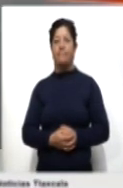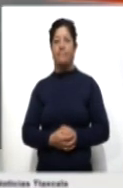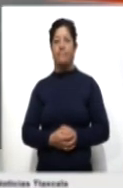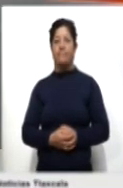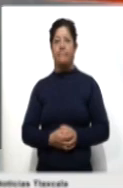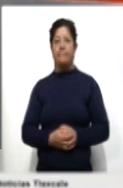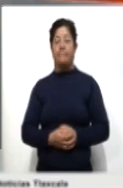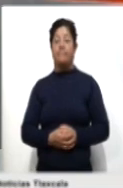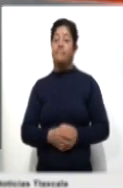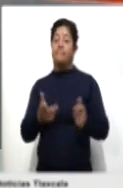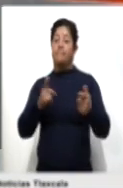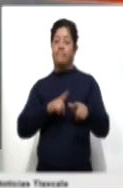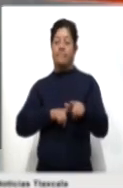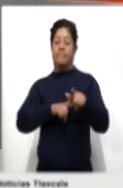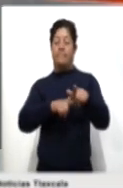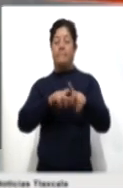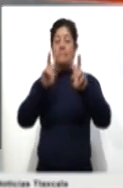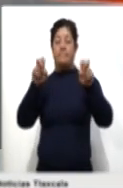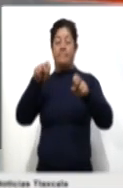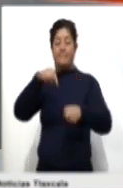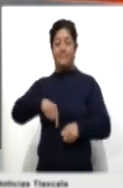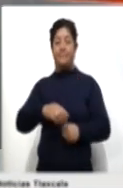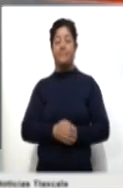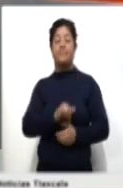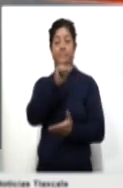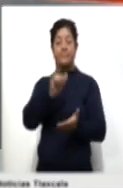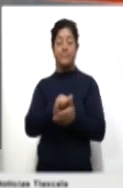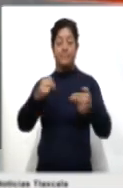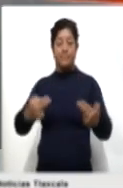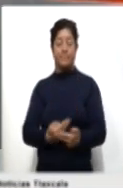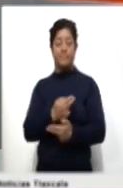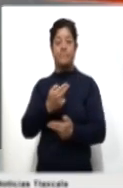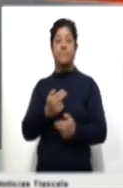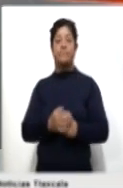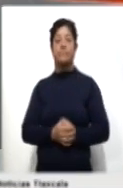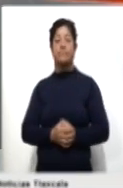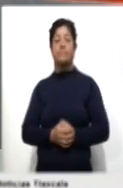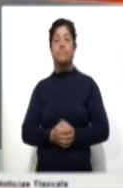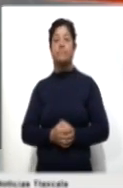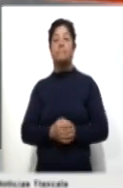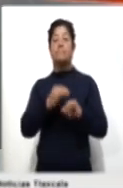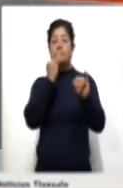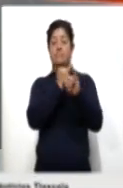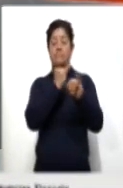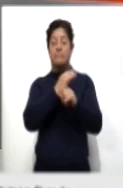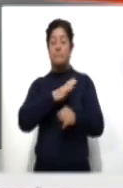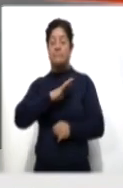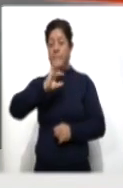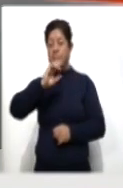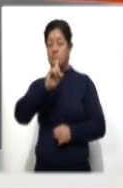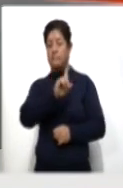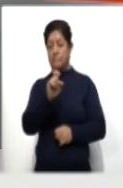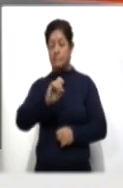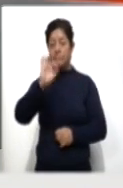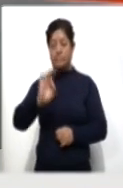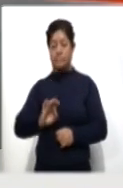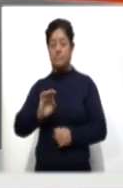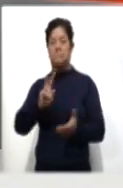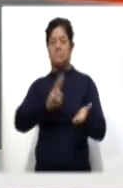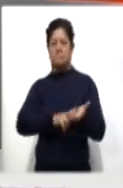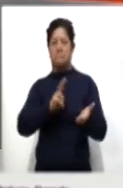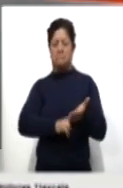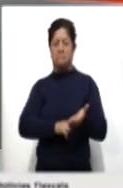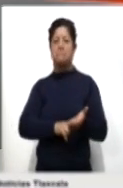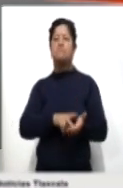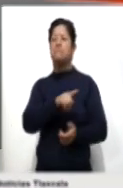Y continuando con temas locales, el acta de nacimiento digital cuenta con el 100% de validez por lo que debe ser aceptada